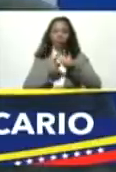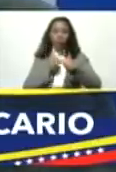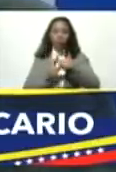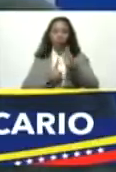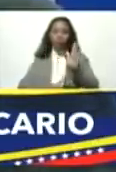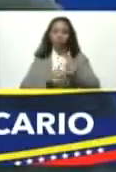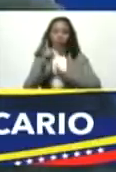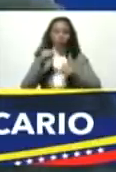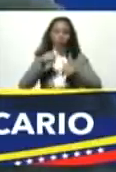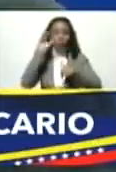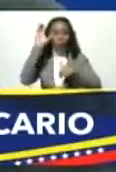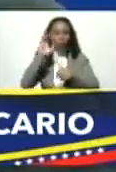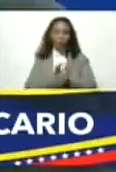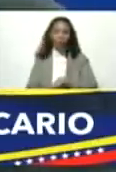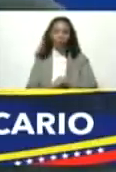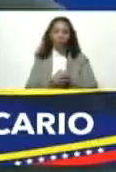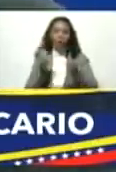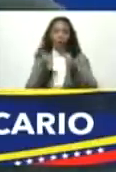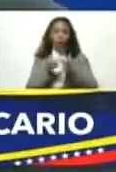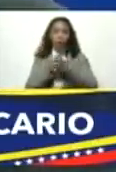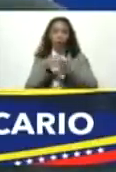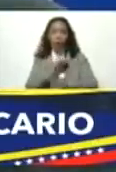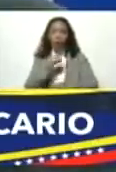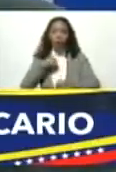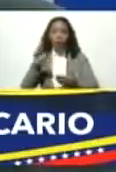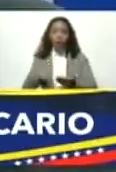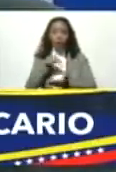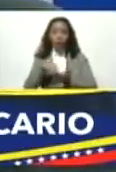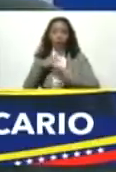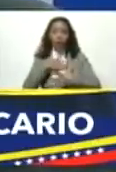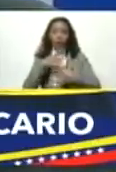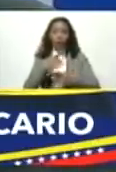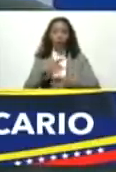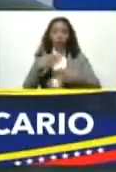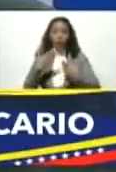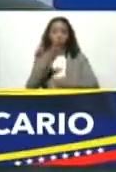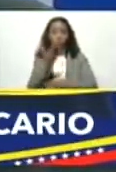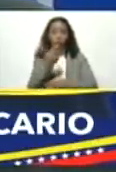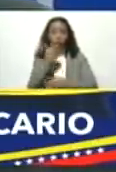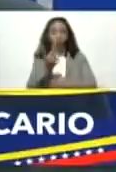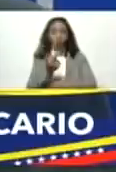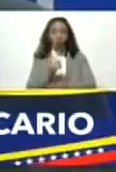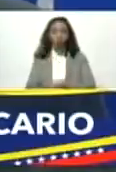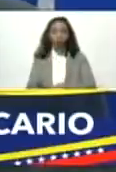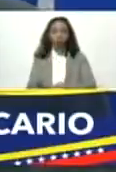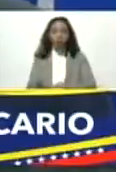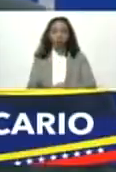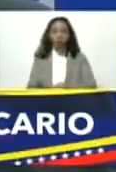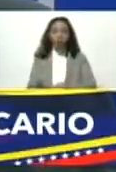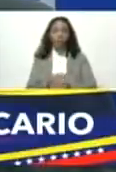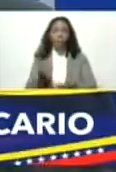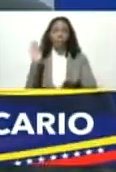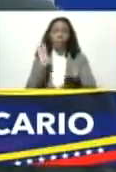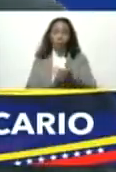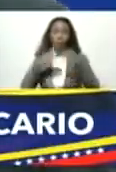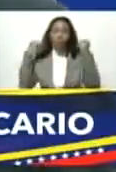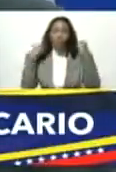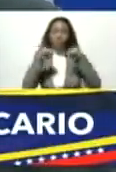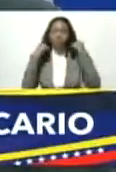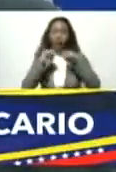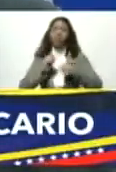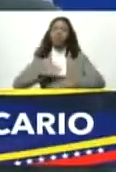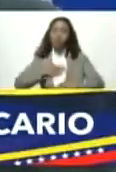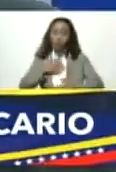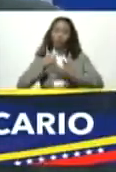el desarrollo del país el sector privado nacional está interesado en lo que usted ha dicho en que se en práctica que podamos